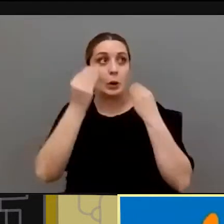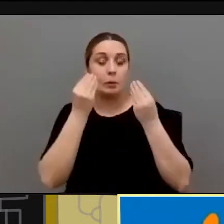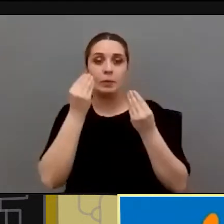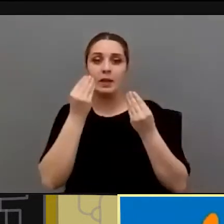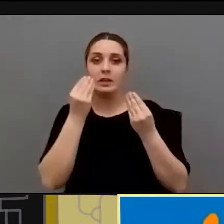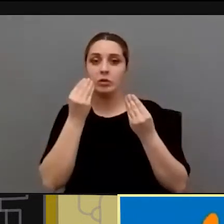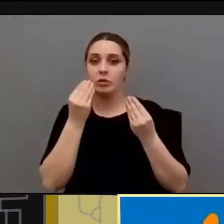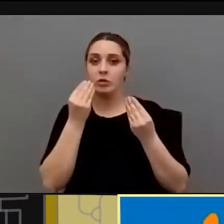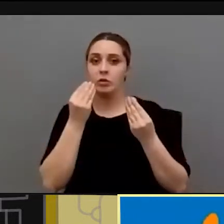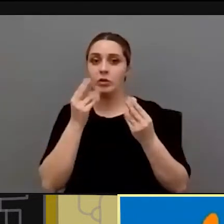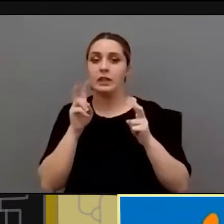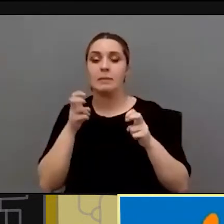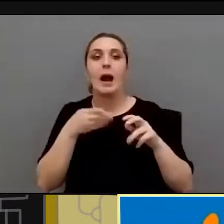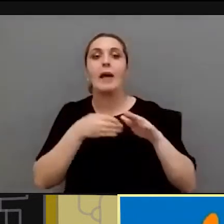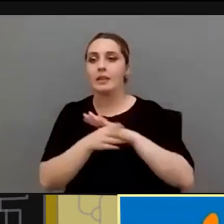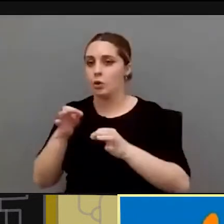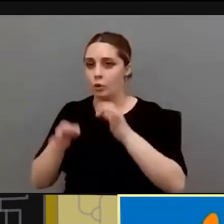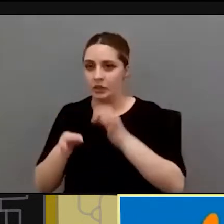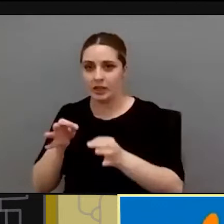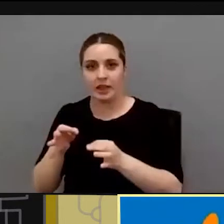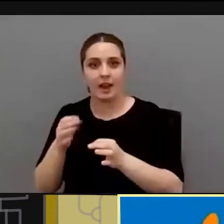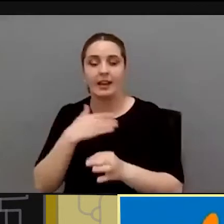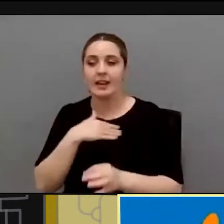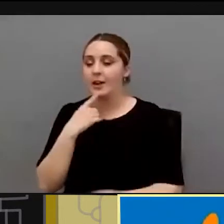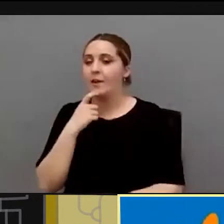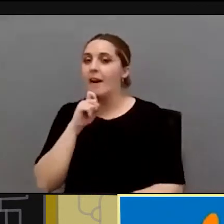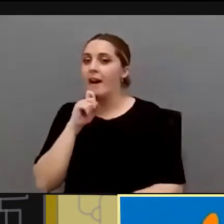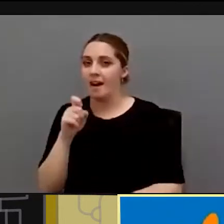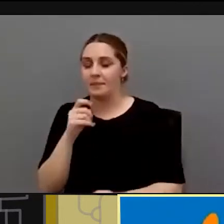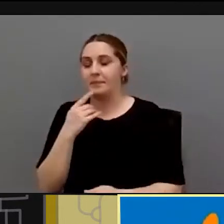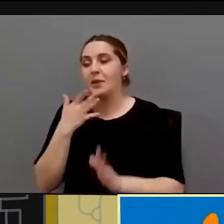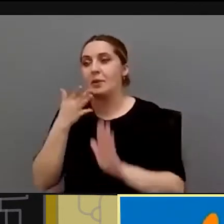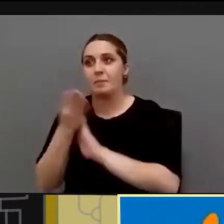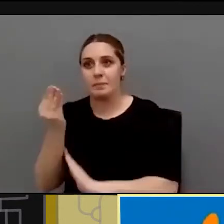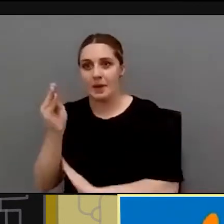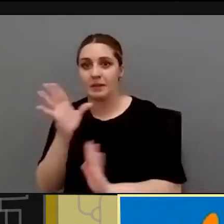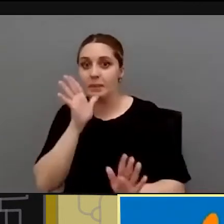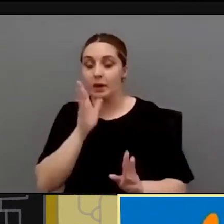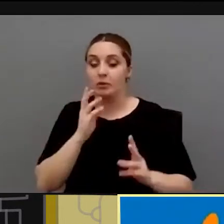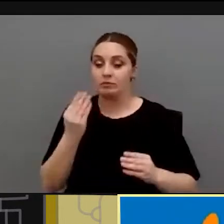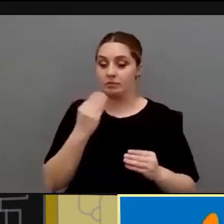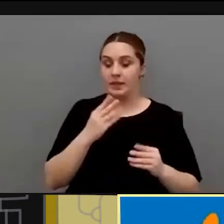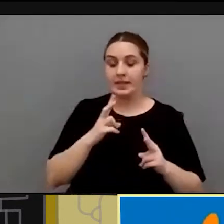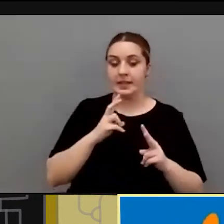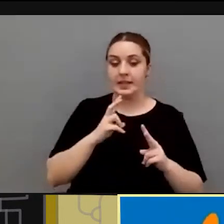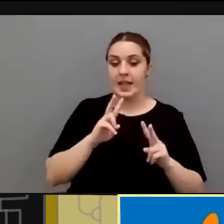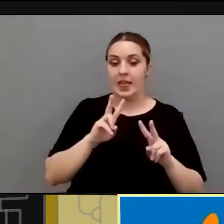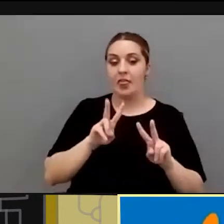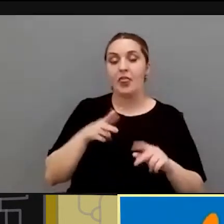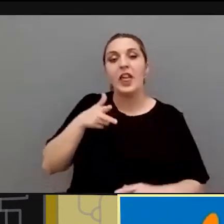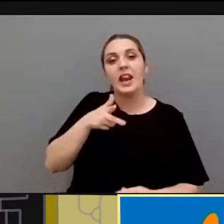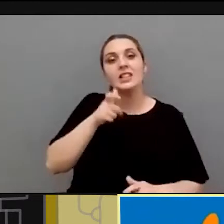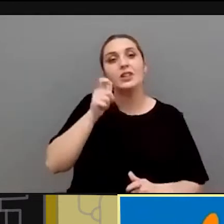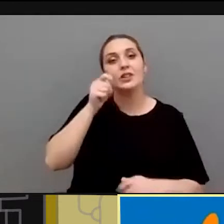por supuesto de acceso a la justicia me gustaría decir y apuntar alguna cosa más pero en el caso de los derechos sexuales y reproductivos es un